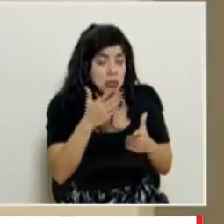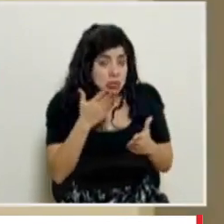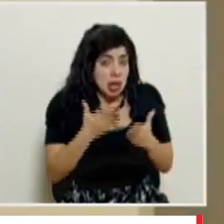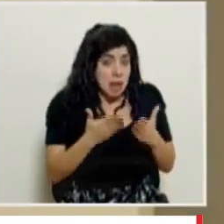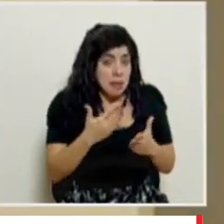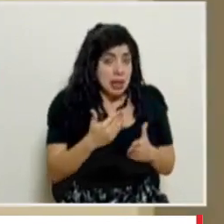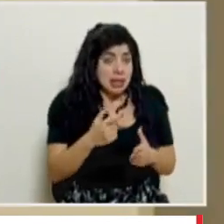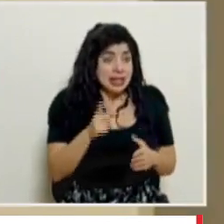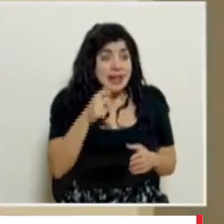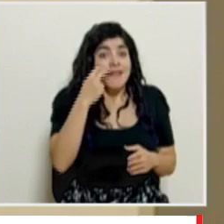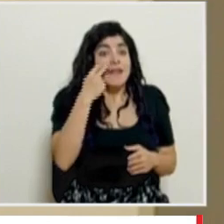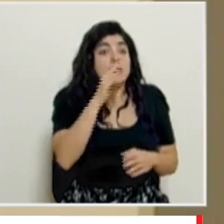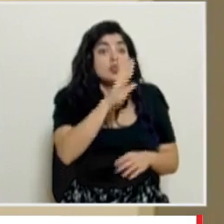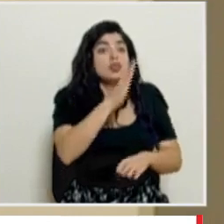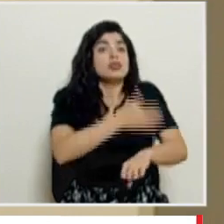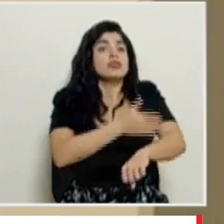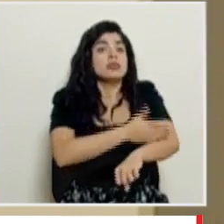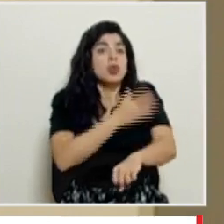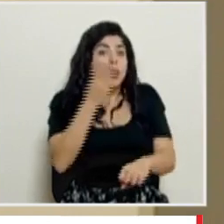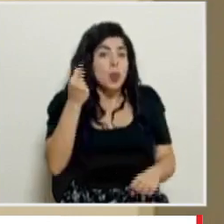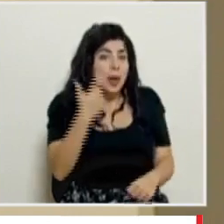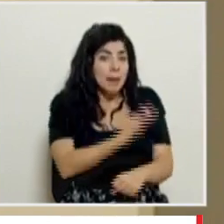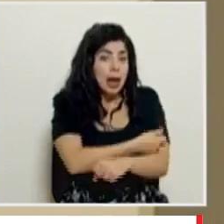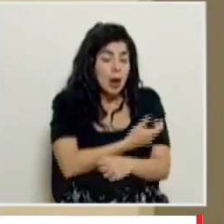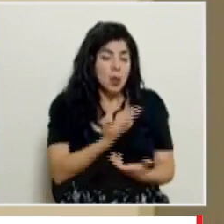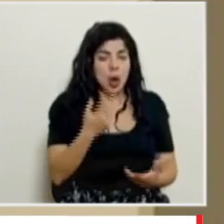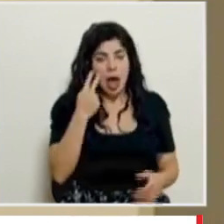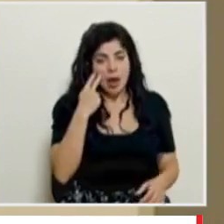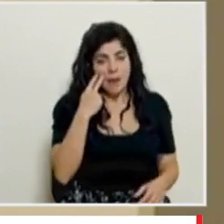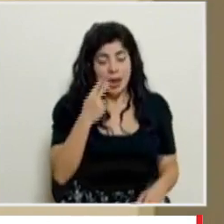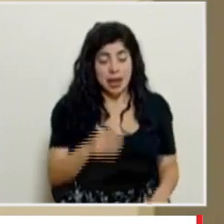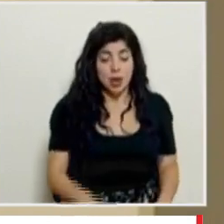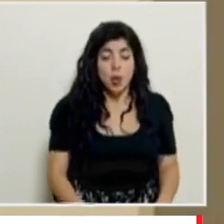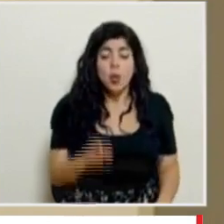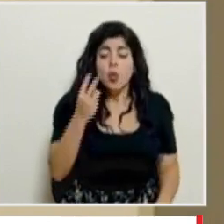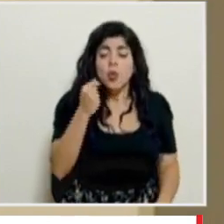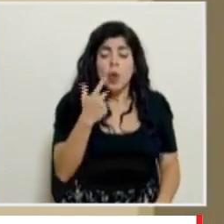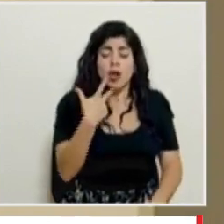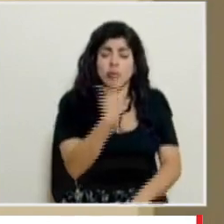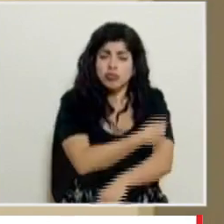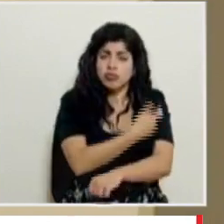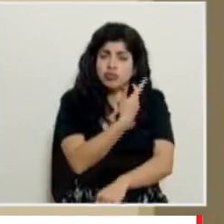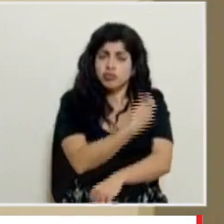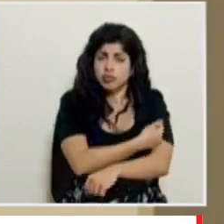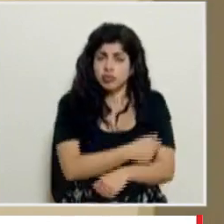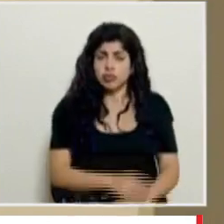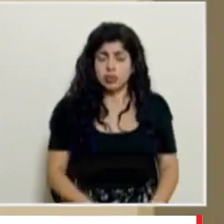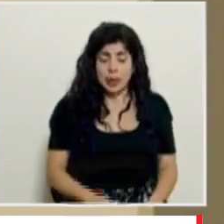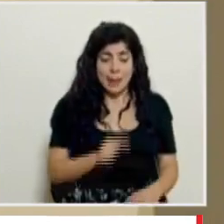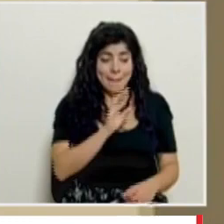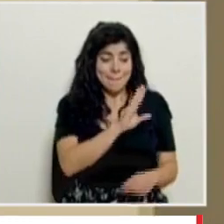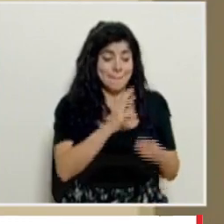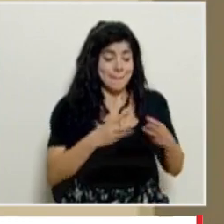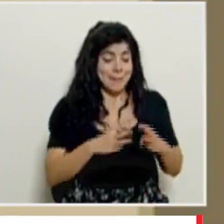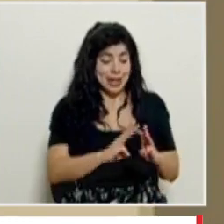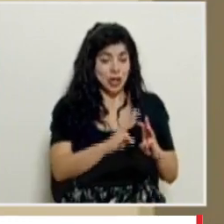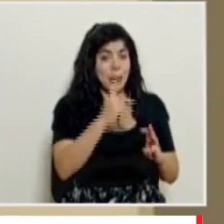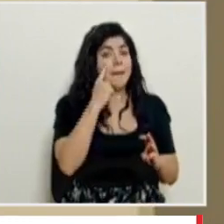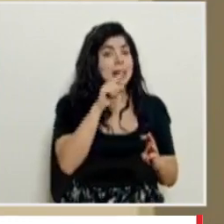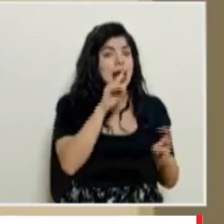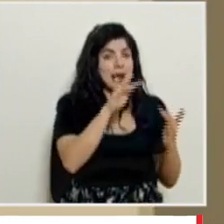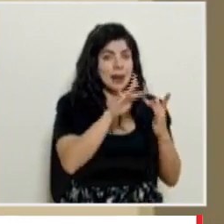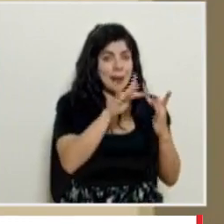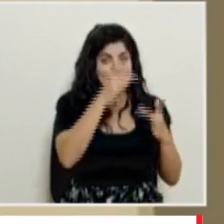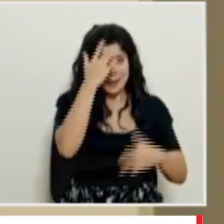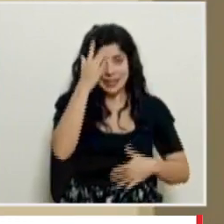hay que ver el avance que ellos tienen en cuanto a vacunación las dosis que se están estableciendo los mecanismos de contacto de